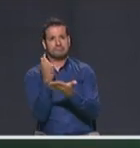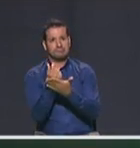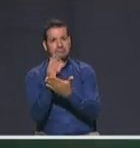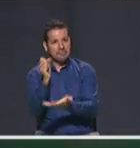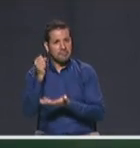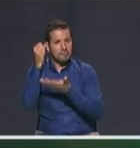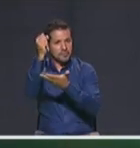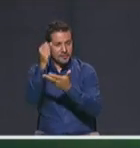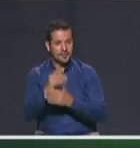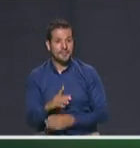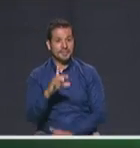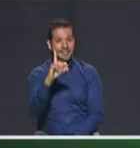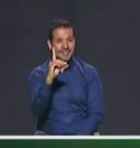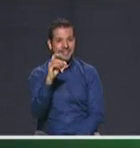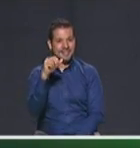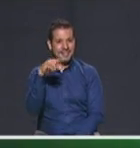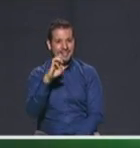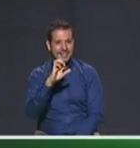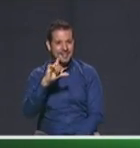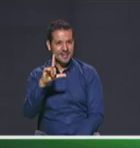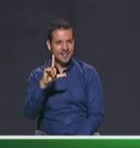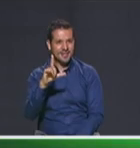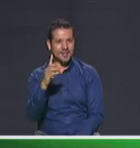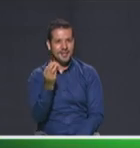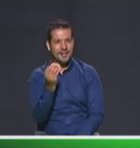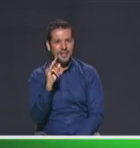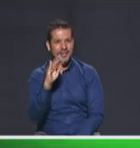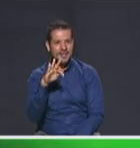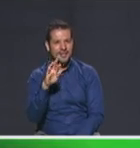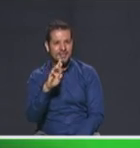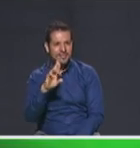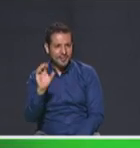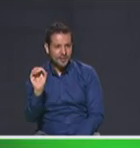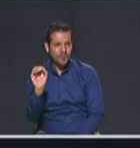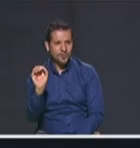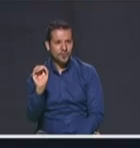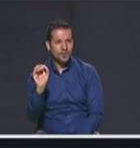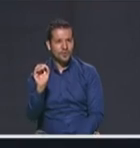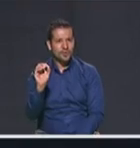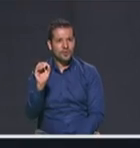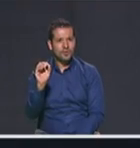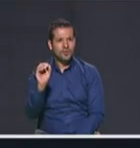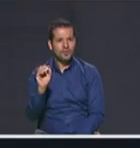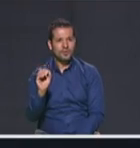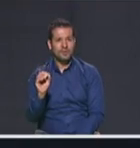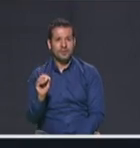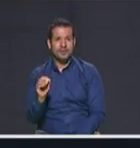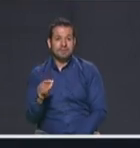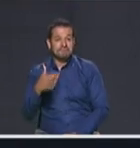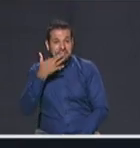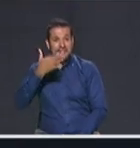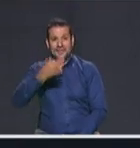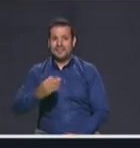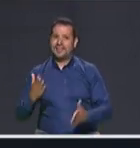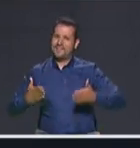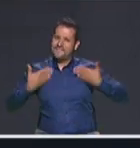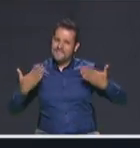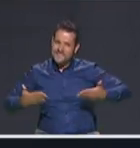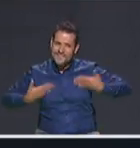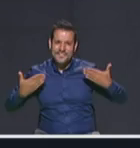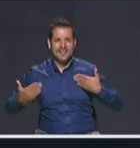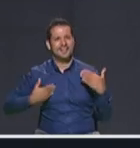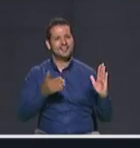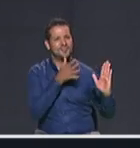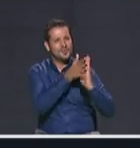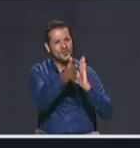Quintero del Movimiento Independiente, es un minuto para presentarse y decir qué ha hecho por Medellín. Bueno, de verdad que estoy muy feliz de estar acá, de poderles contar